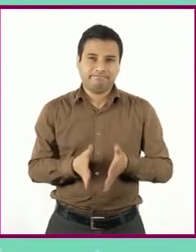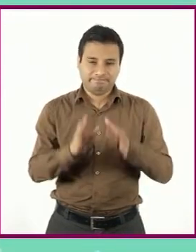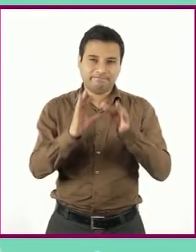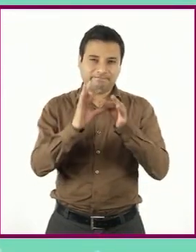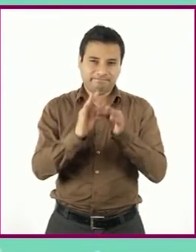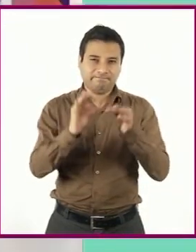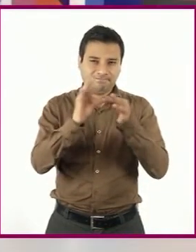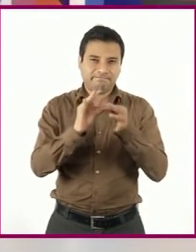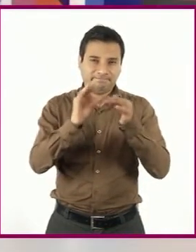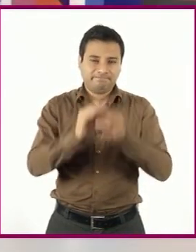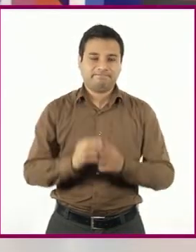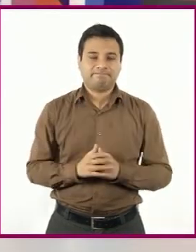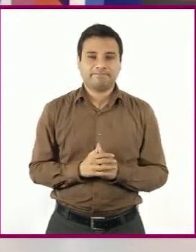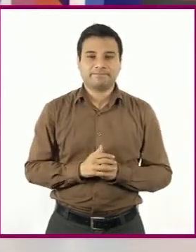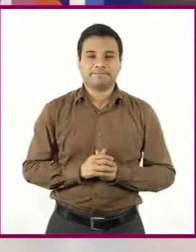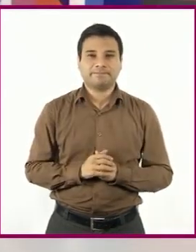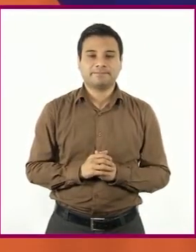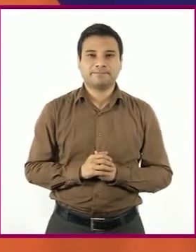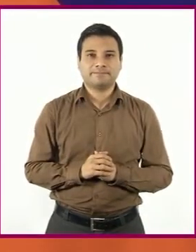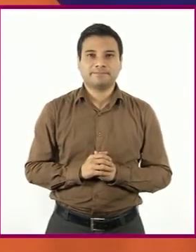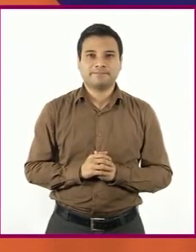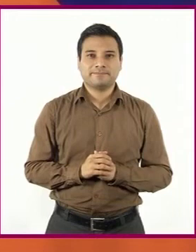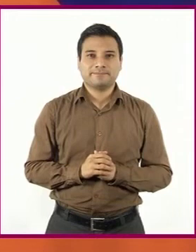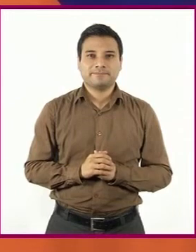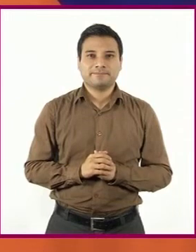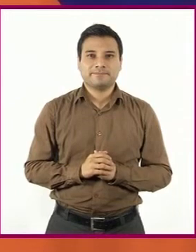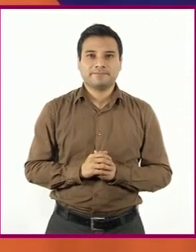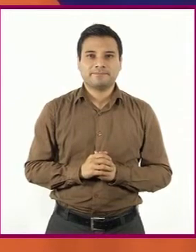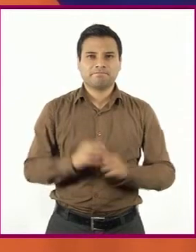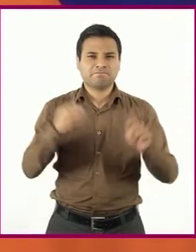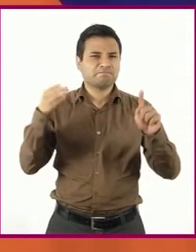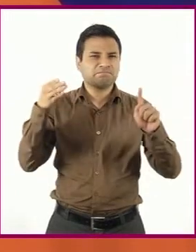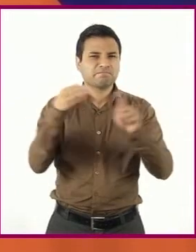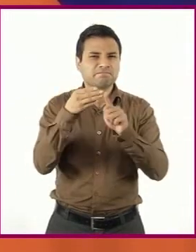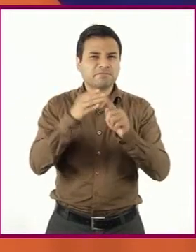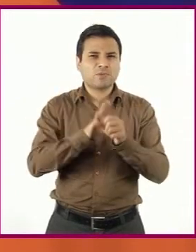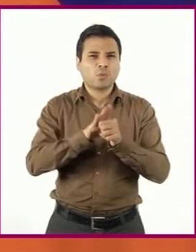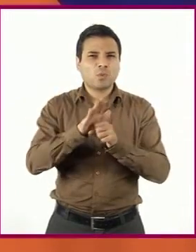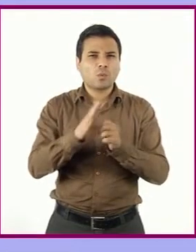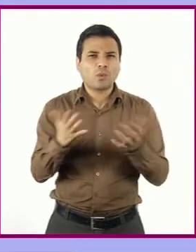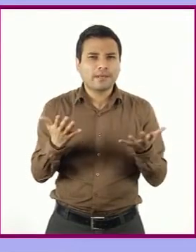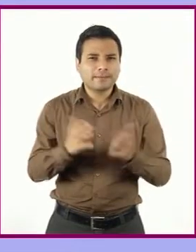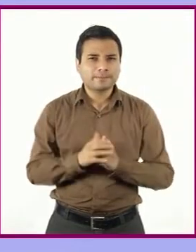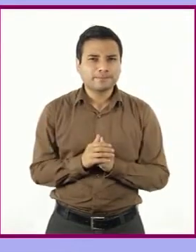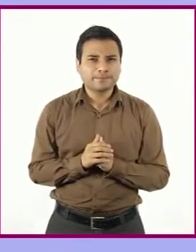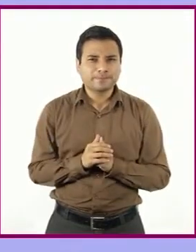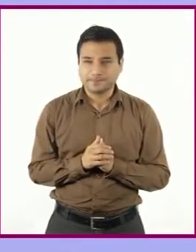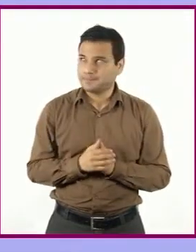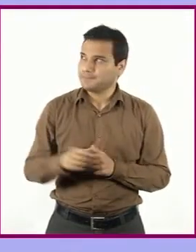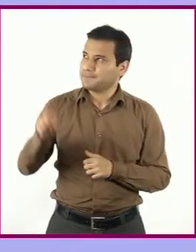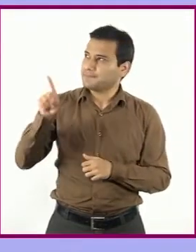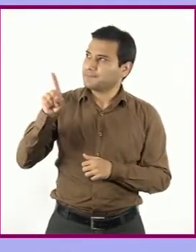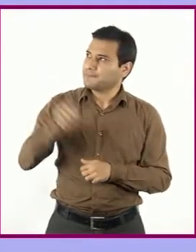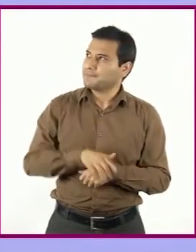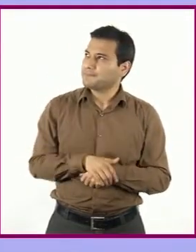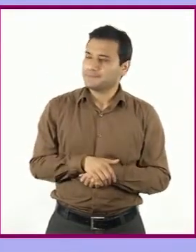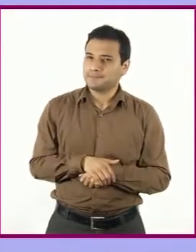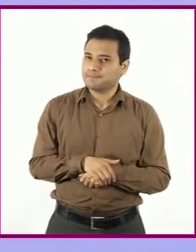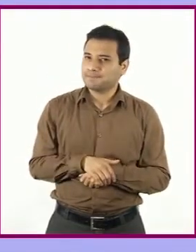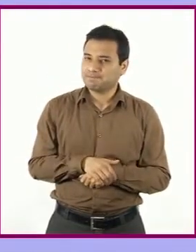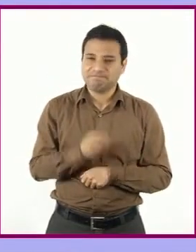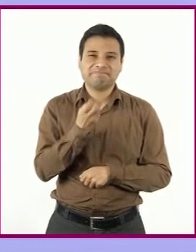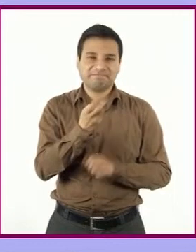elaborar una autobiografía. Y con el propósito, identificar su función y características